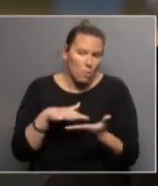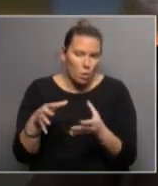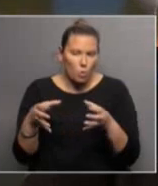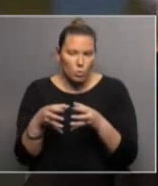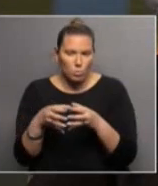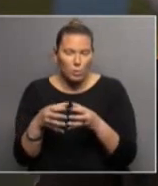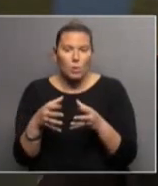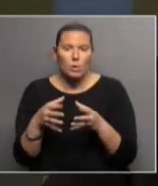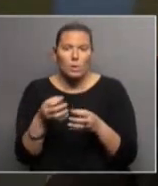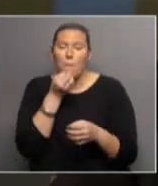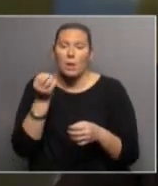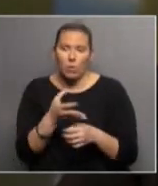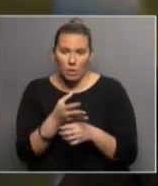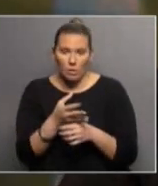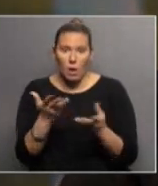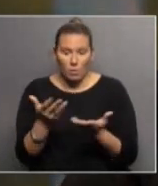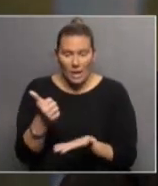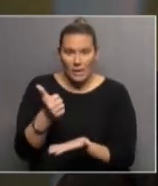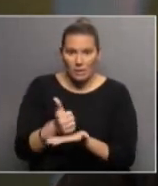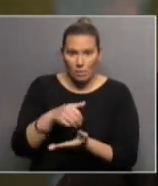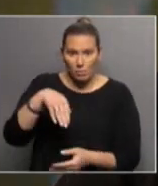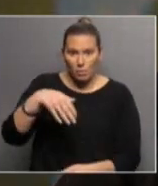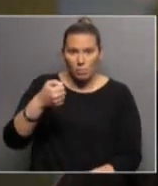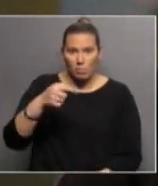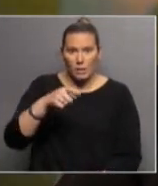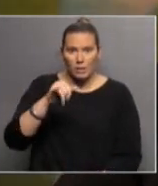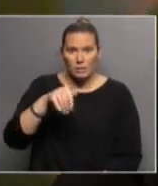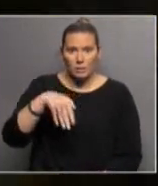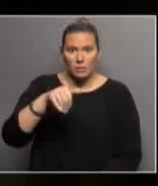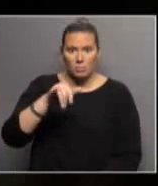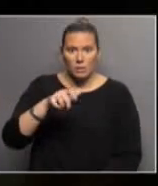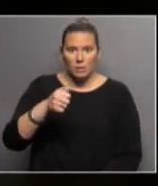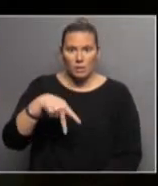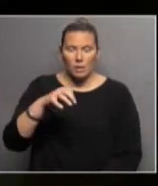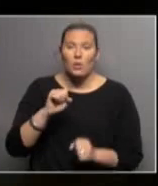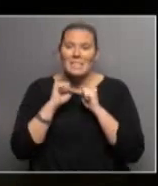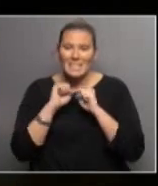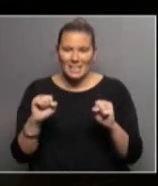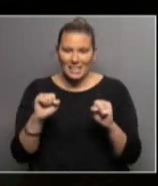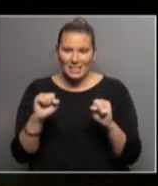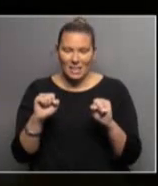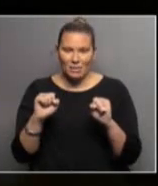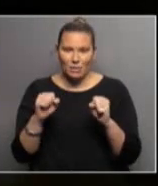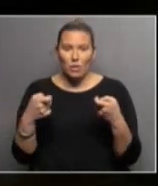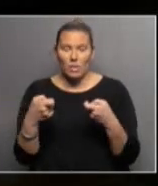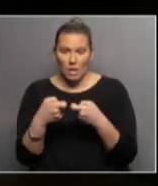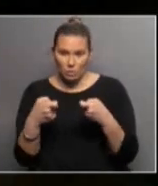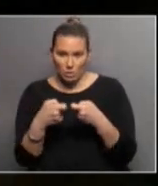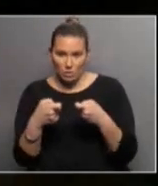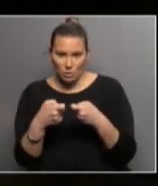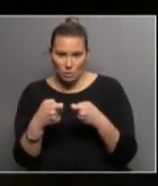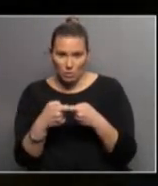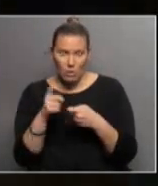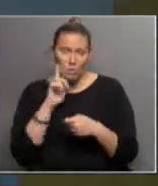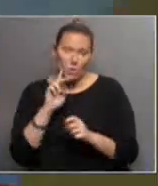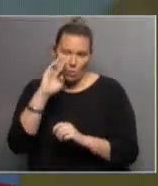cosas ha mejorado. Estamos con Maximiliano Amaral, que es secretario de ASUR, la Asociación de Sordos del